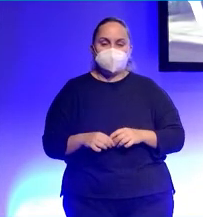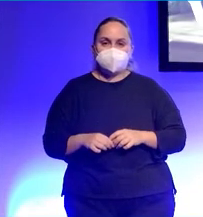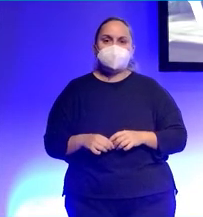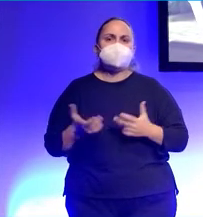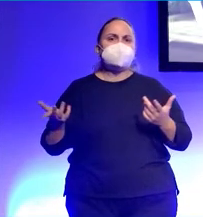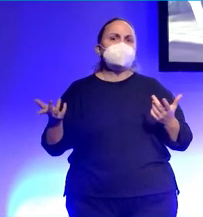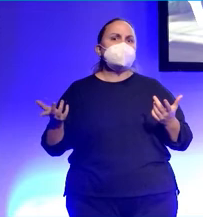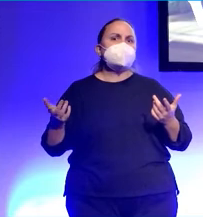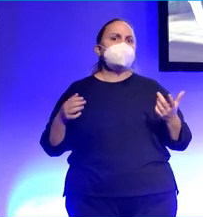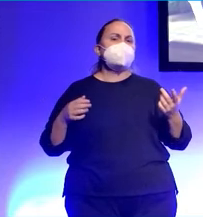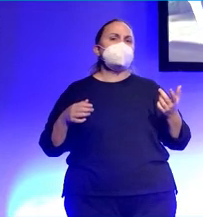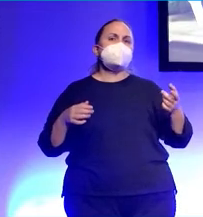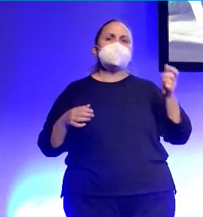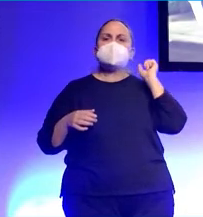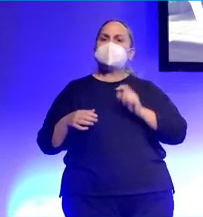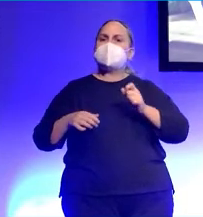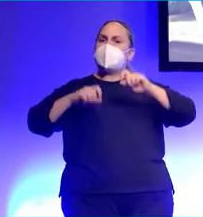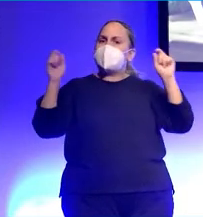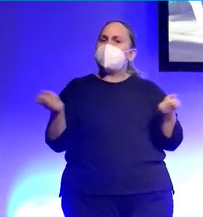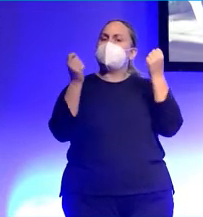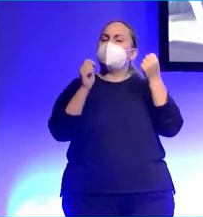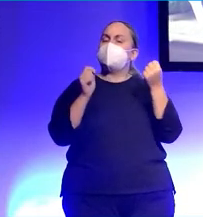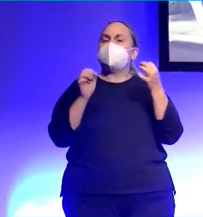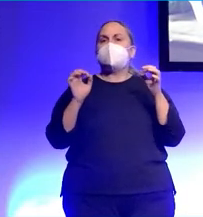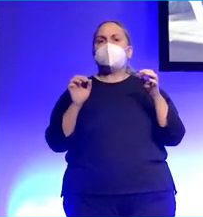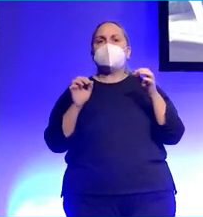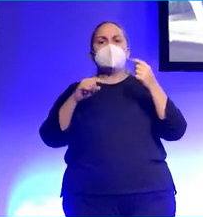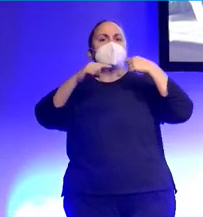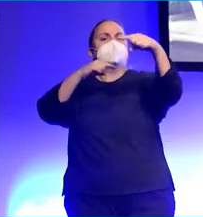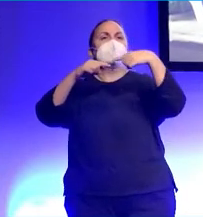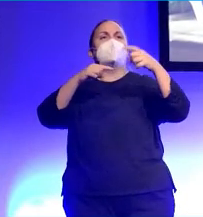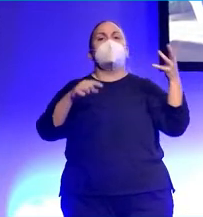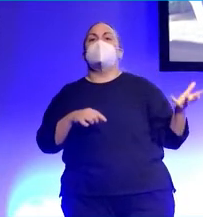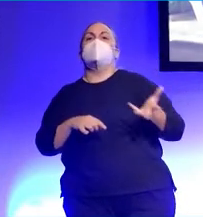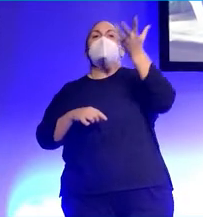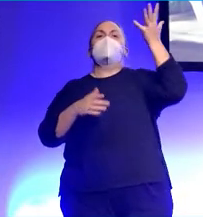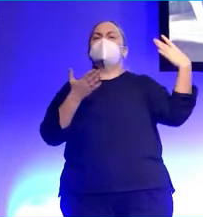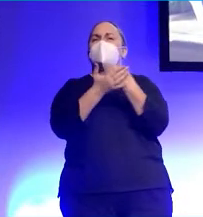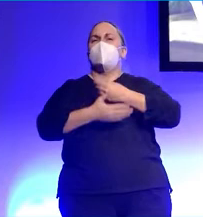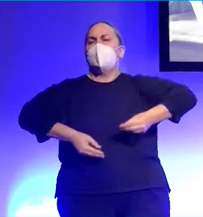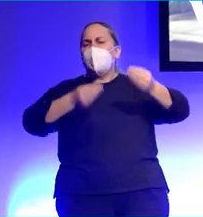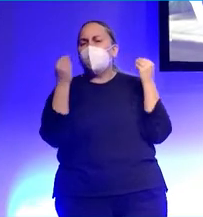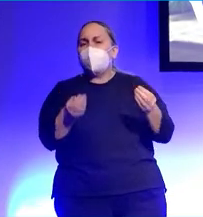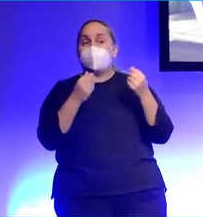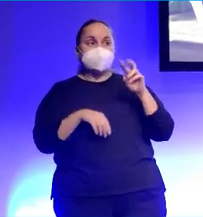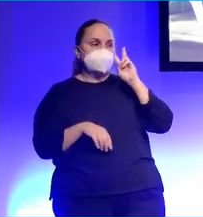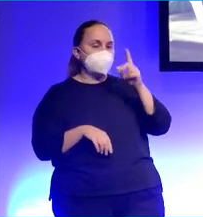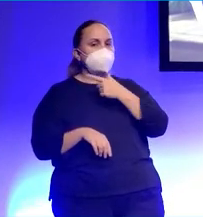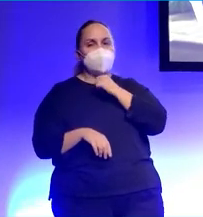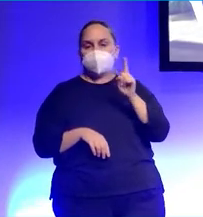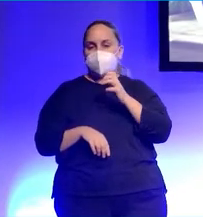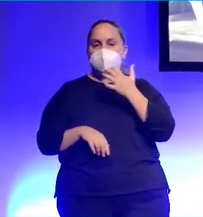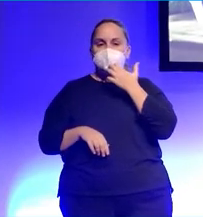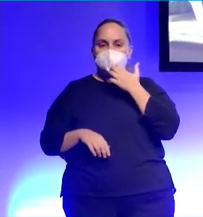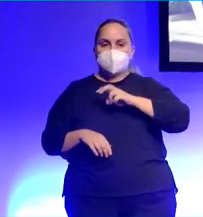Y no me gustan los mensajes habituales de marketing, siempre tan grandilocuentes, todo merece unas palabras de la leche. Caldo Aneto ha hecho un